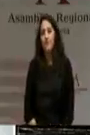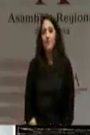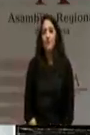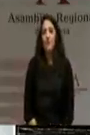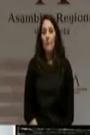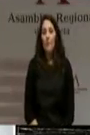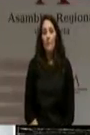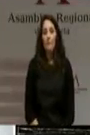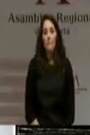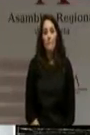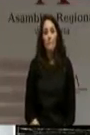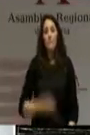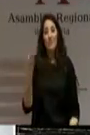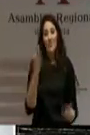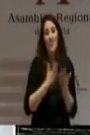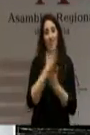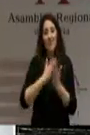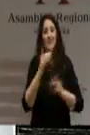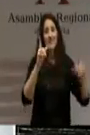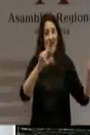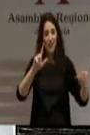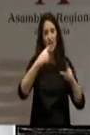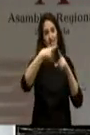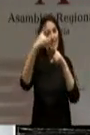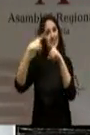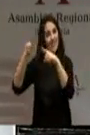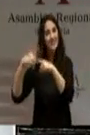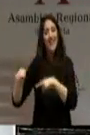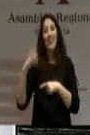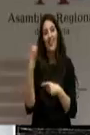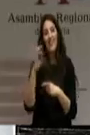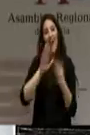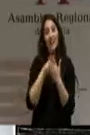Hay que oír más de una cadena, señores, para poder tener una idea de la realidad.